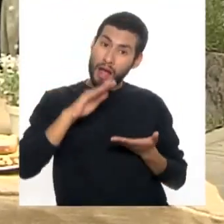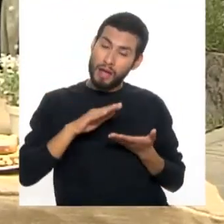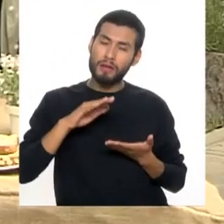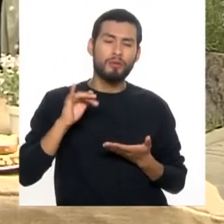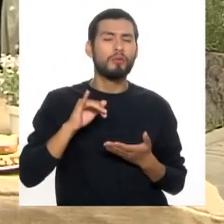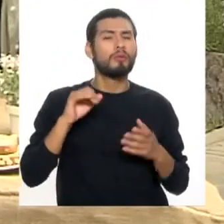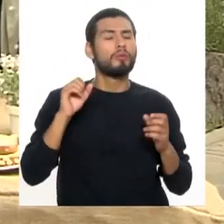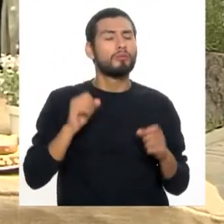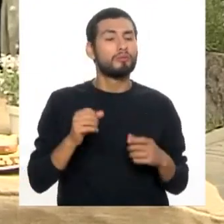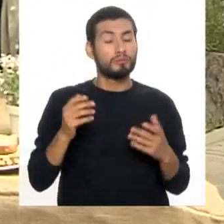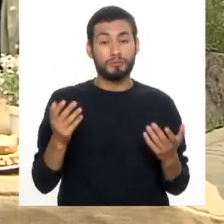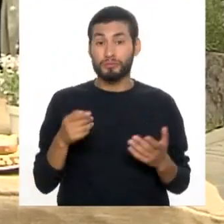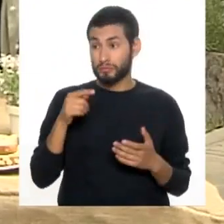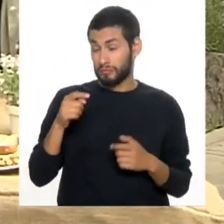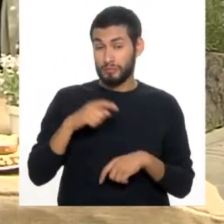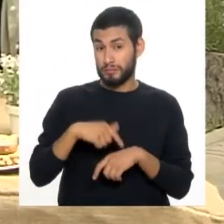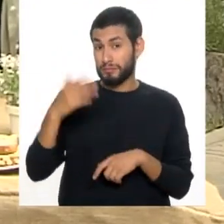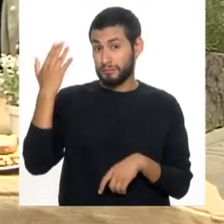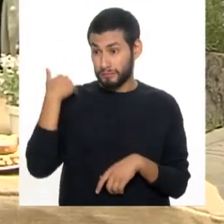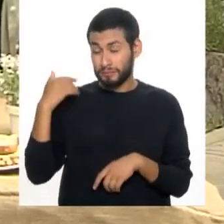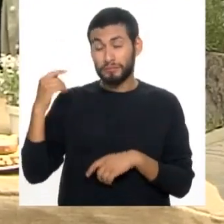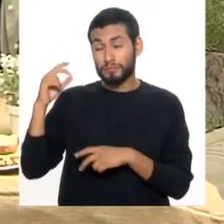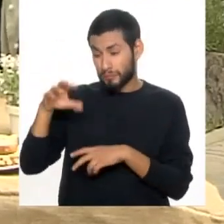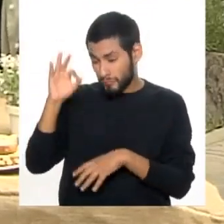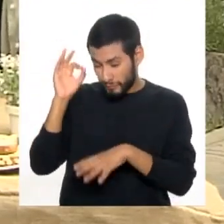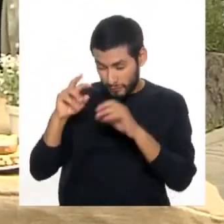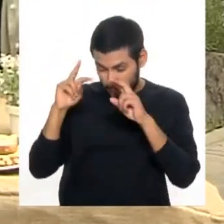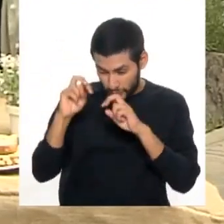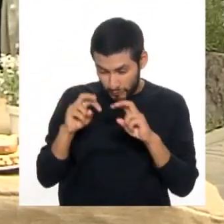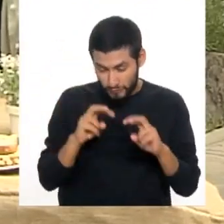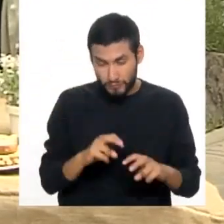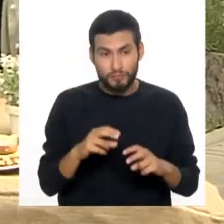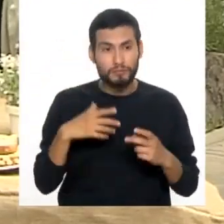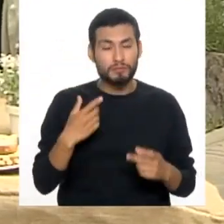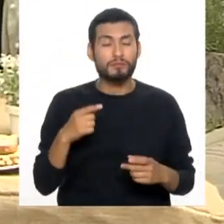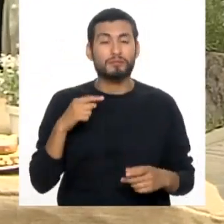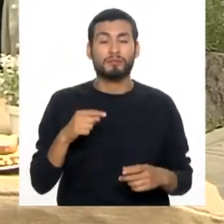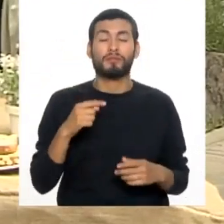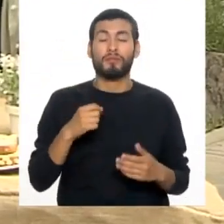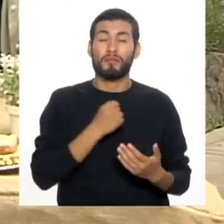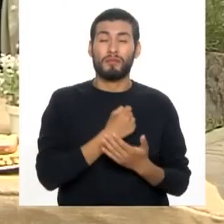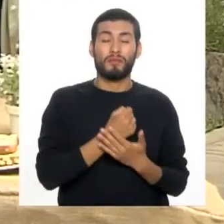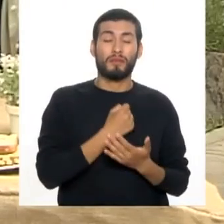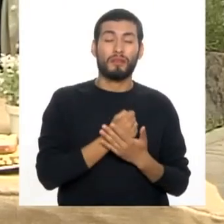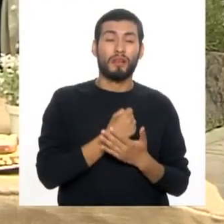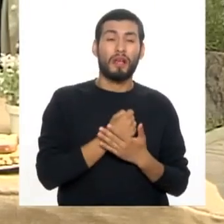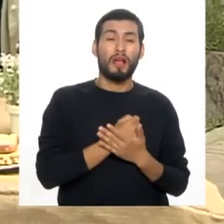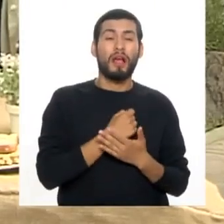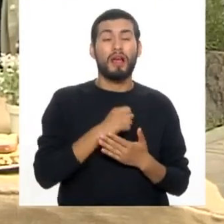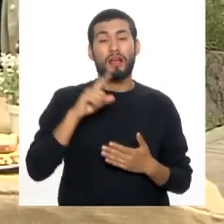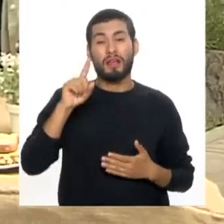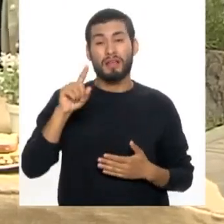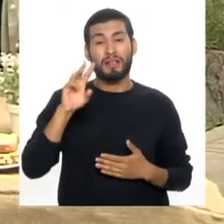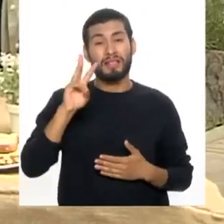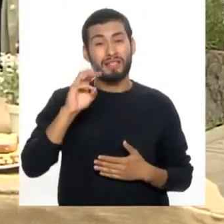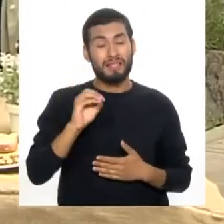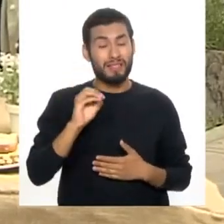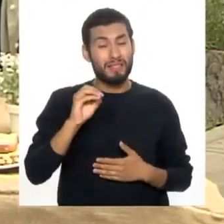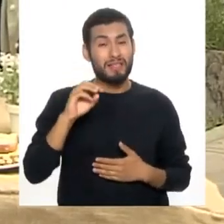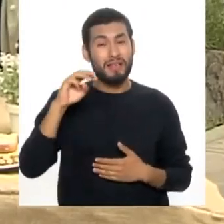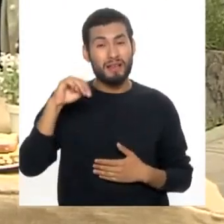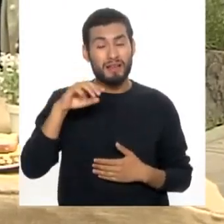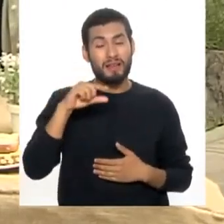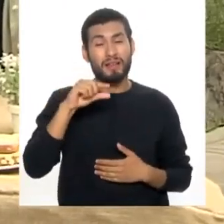demostraron en esa oportunidad y varios más que se han hecho, que presiones que están por debajo de 160 miligramos de